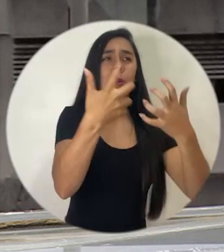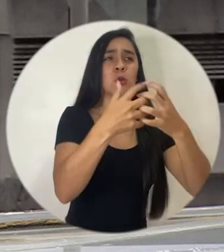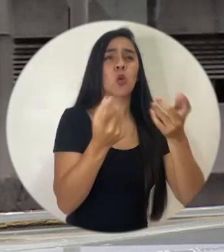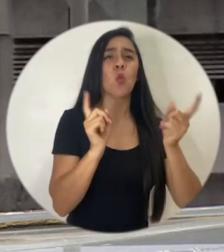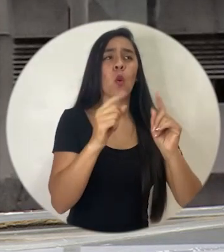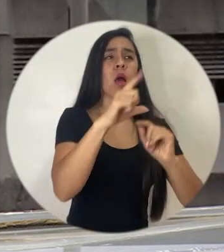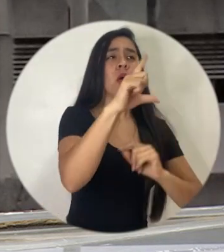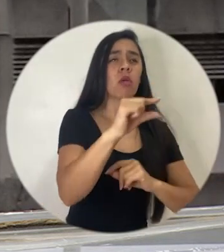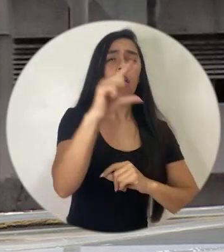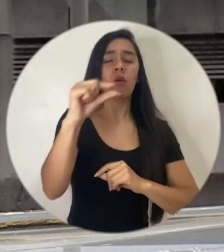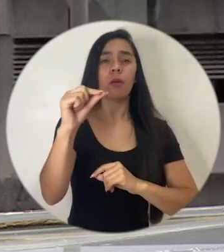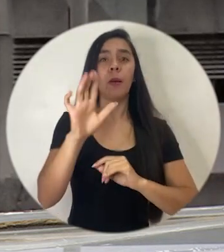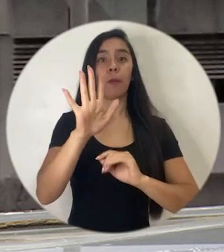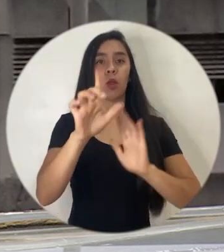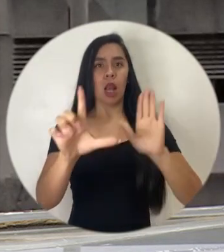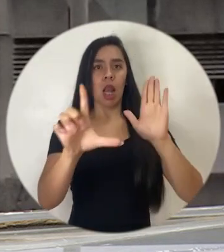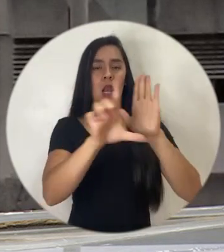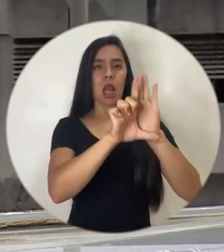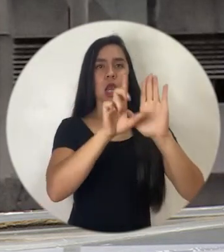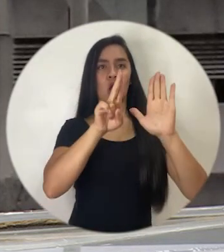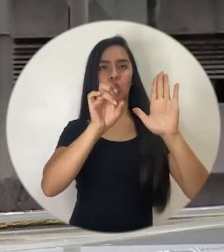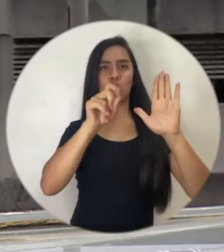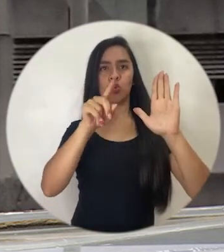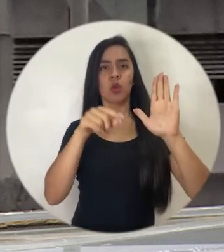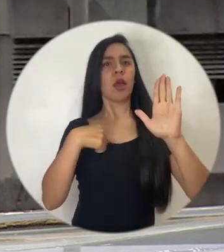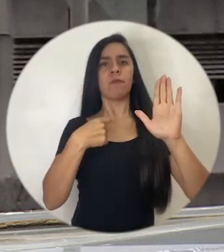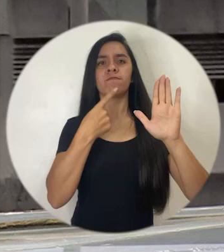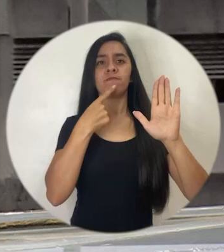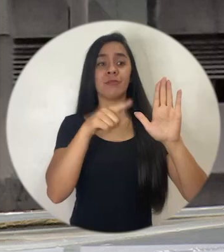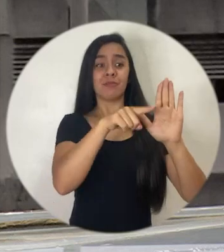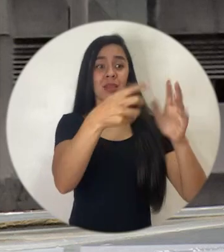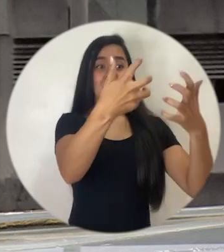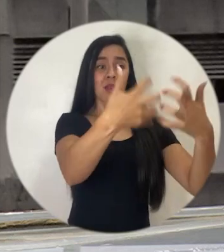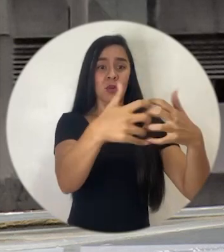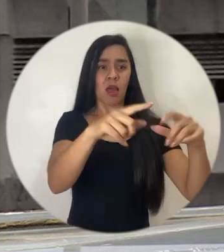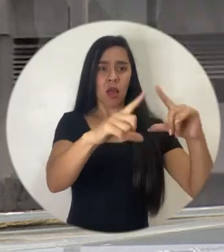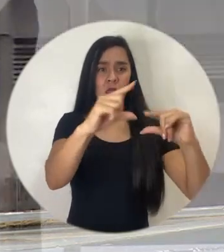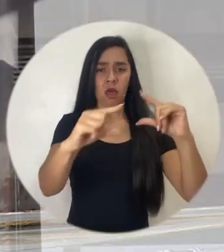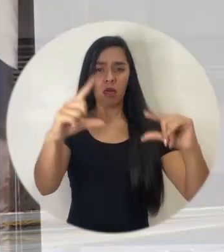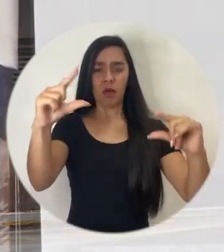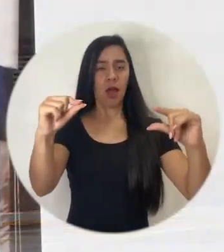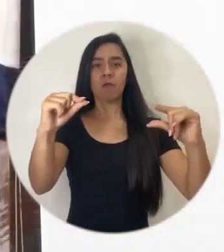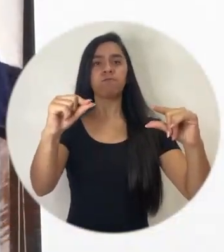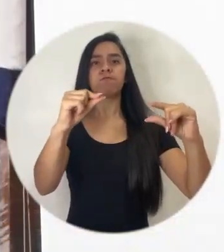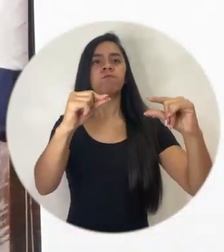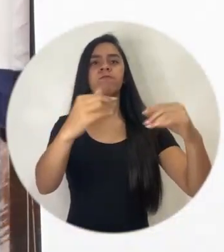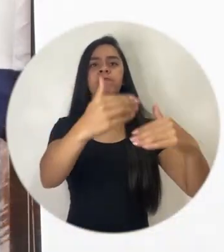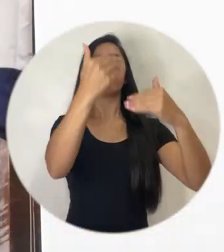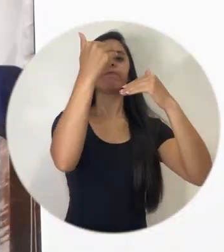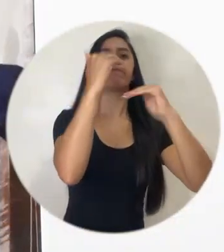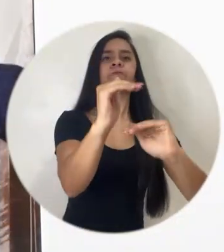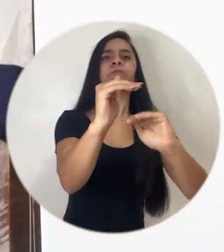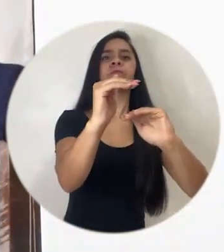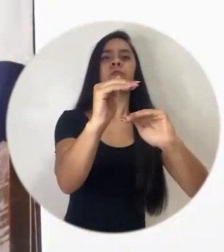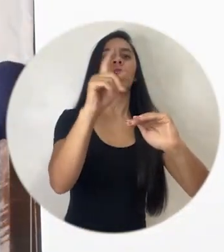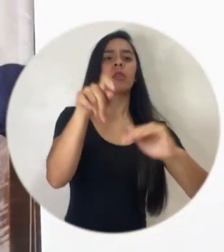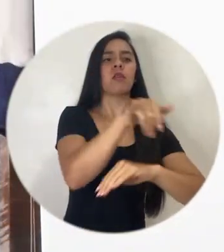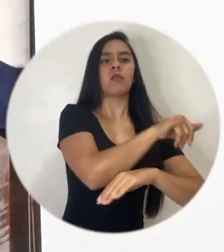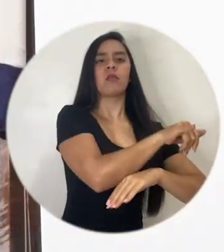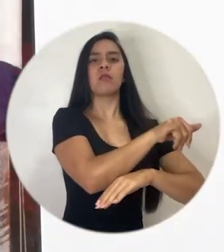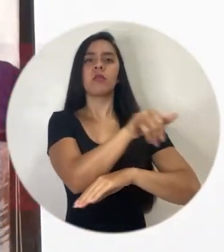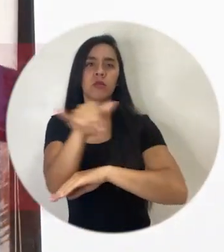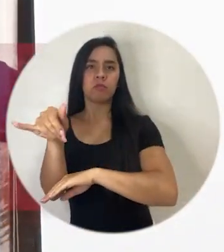Entonces, la ley de usura viene a poner topes a esas tasas de interés en esos segmentos que son